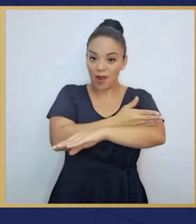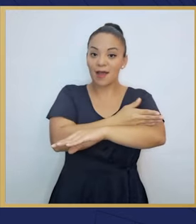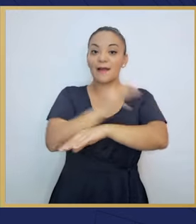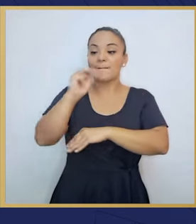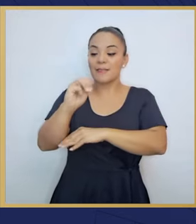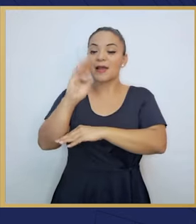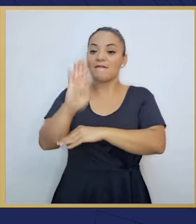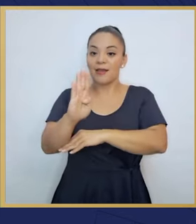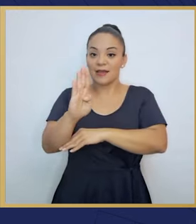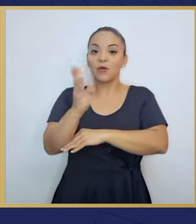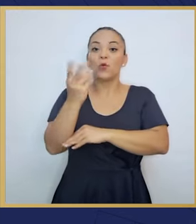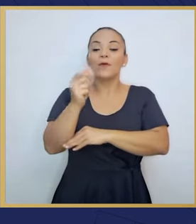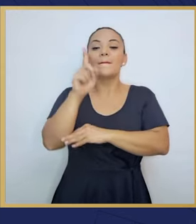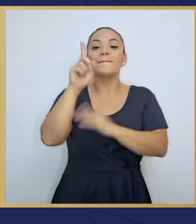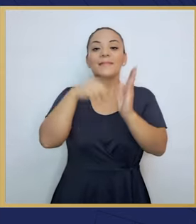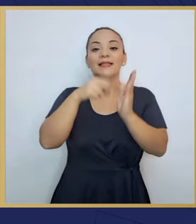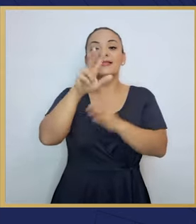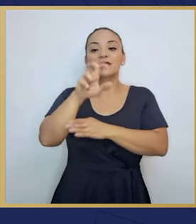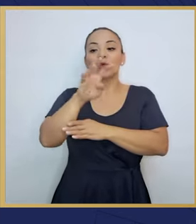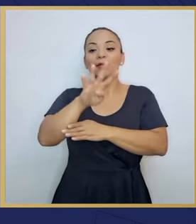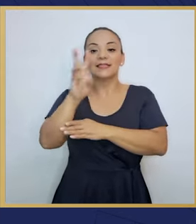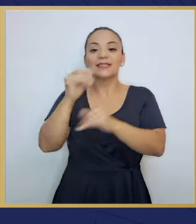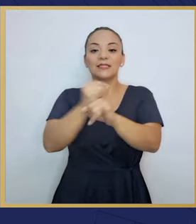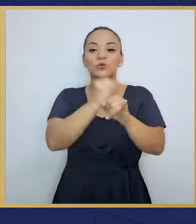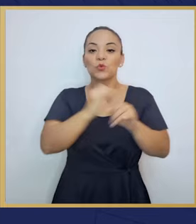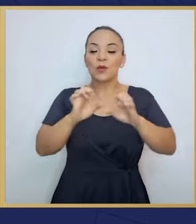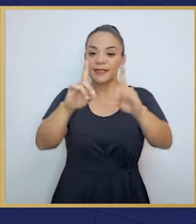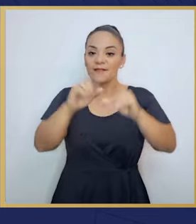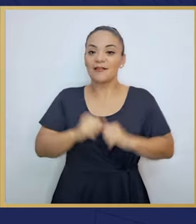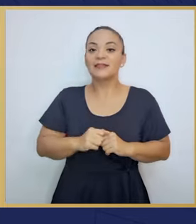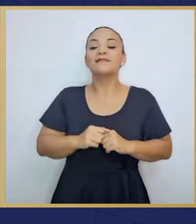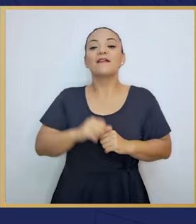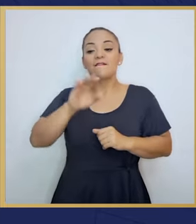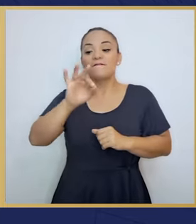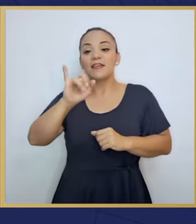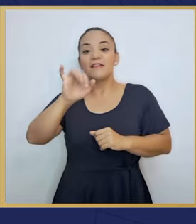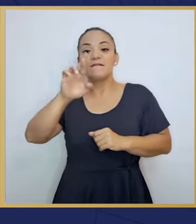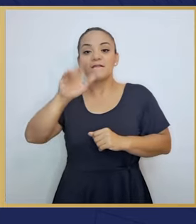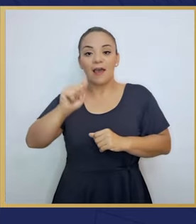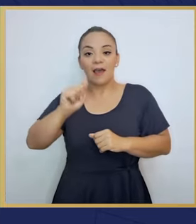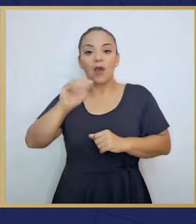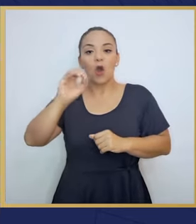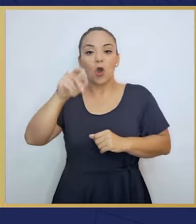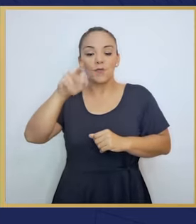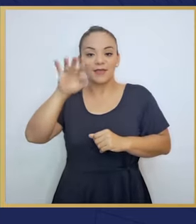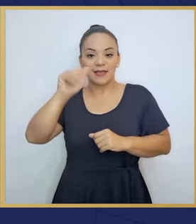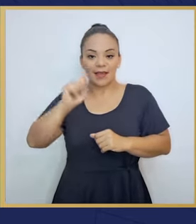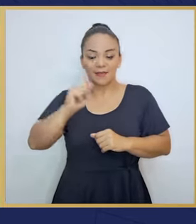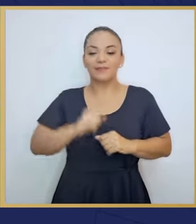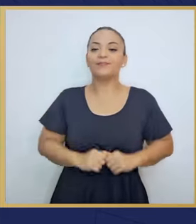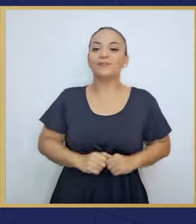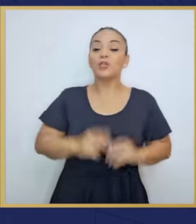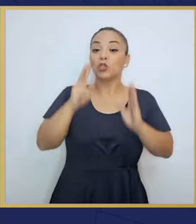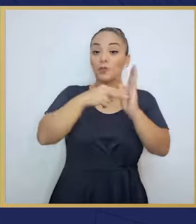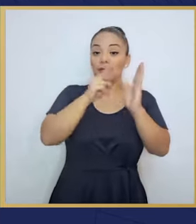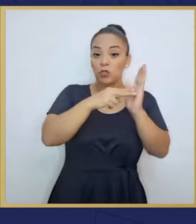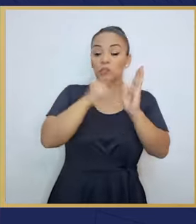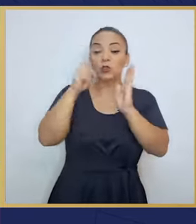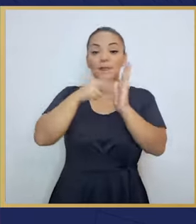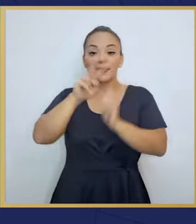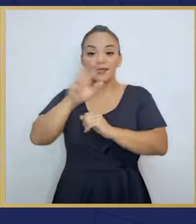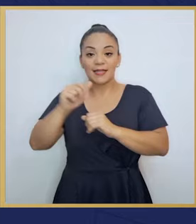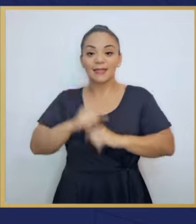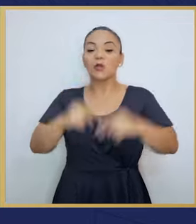conectividad a 1.346 centros educativos con fibra óptica. En el periodo 2022 y